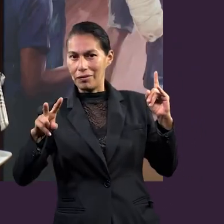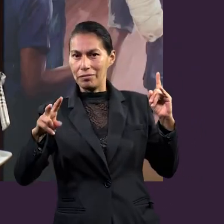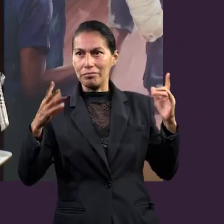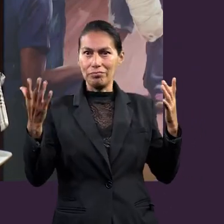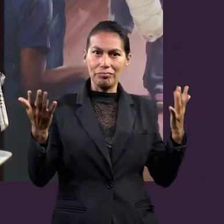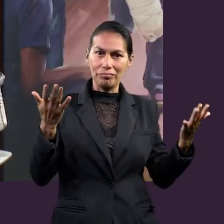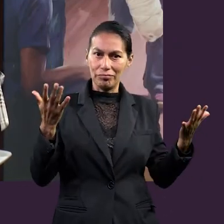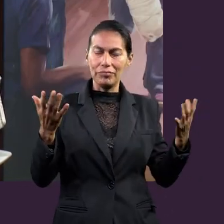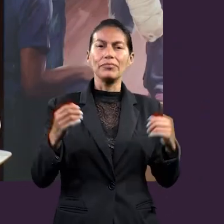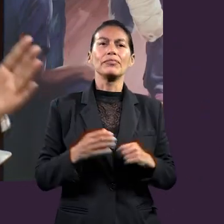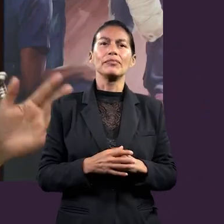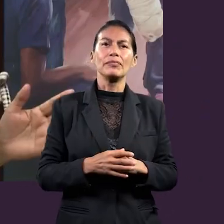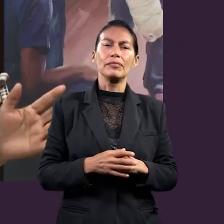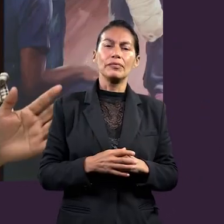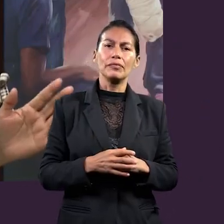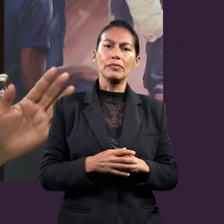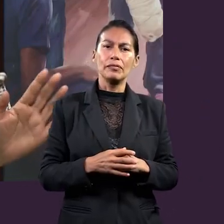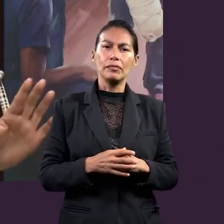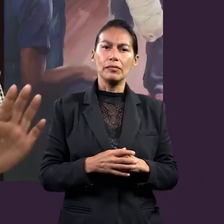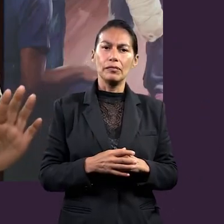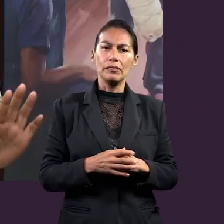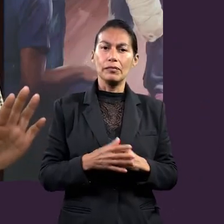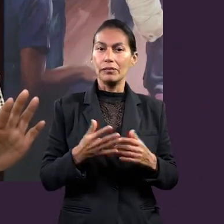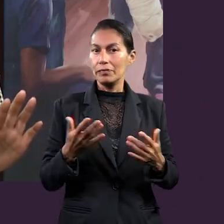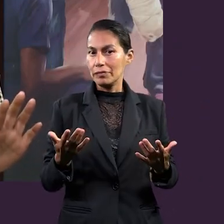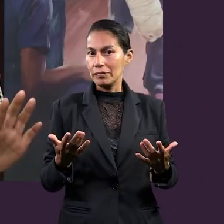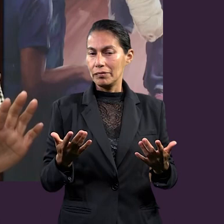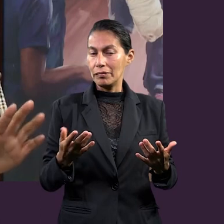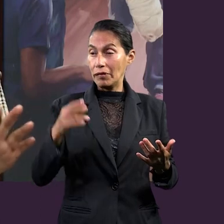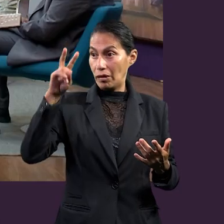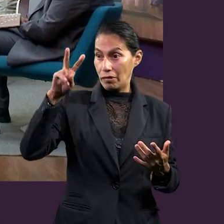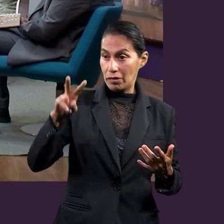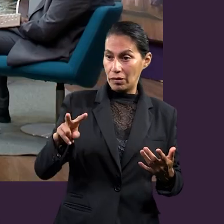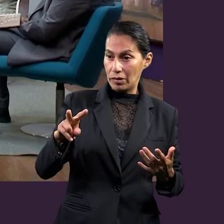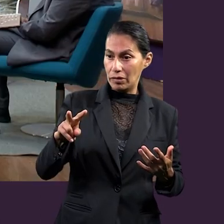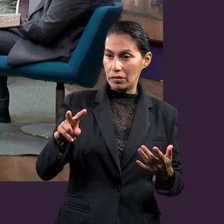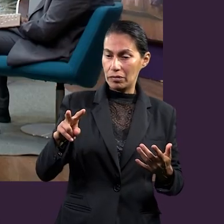la verdad y la mentira. Bueno, Dios usa la verdad y Satanás usa la mentira.